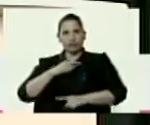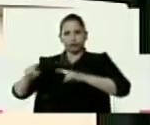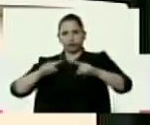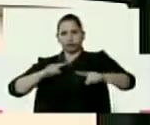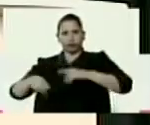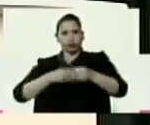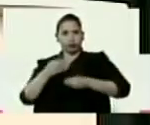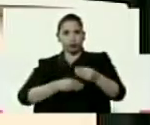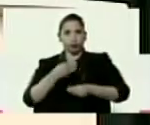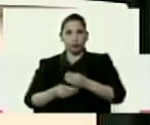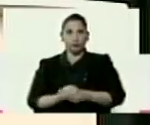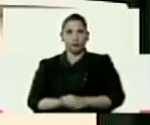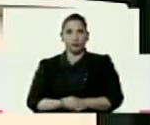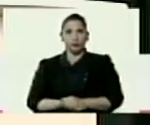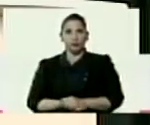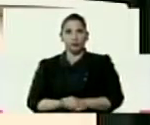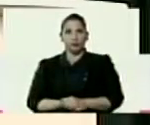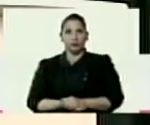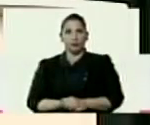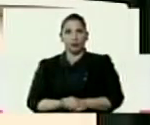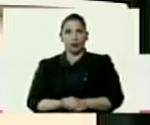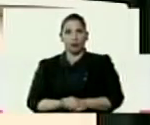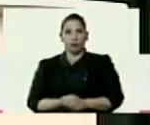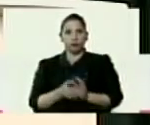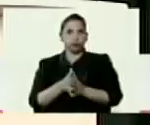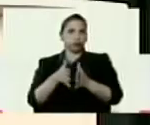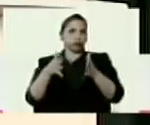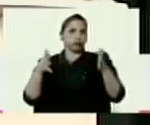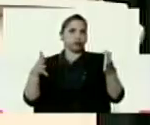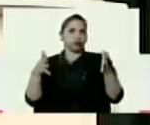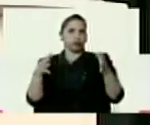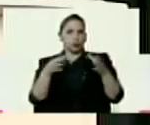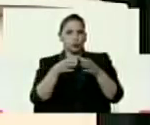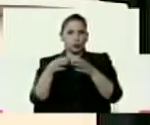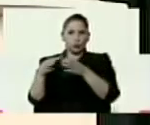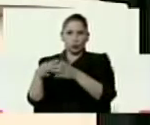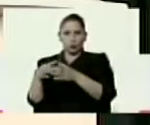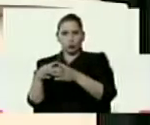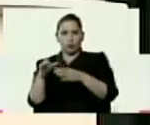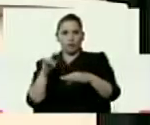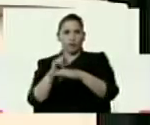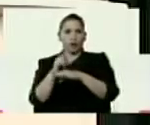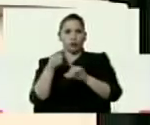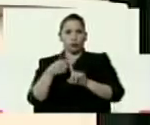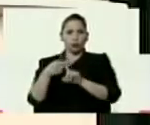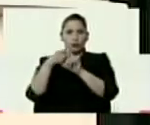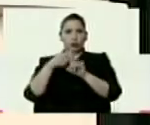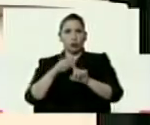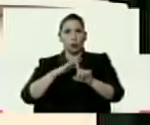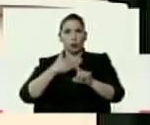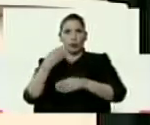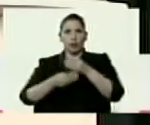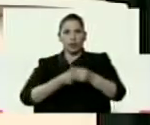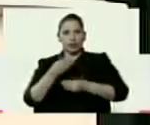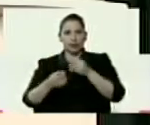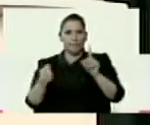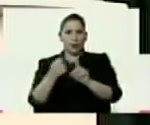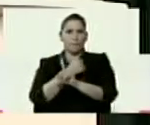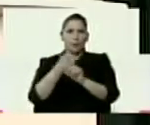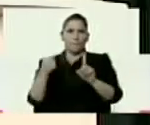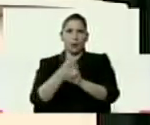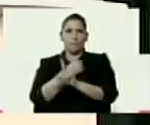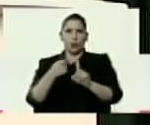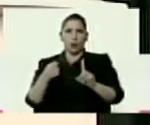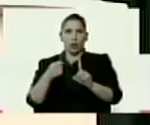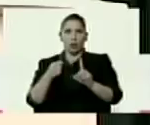ejerció a niveles astronómicos la conformación de falsos positivos para poder perpetrar hechos de violencia que condujeron al